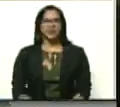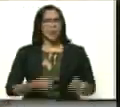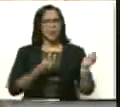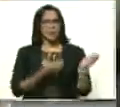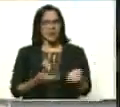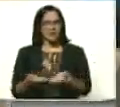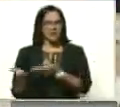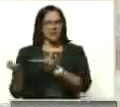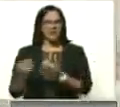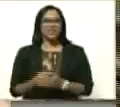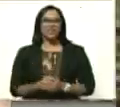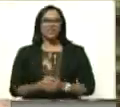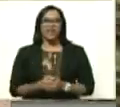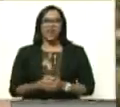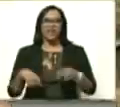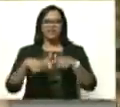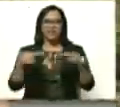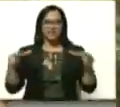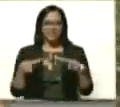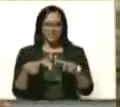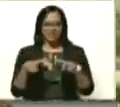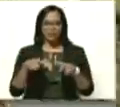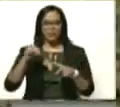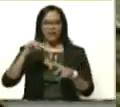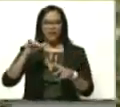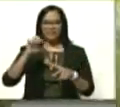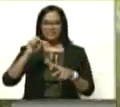Bienvenido al sector macanillado.